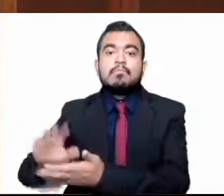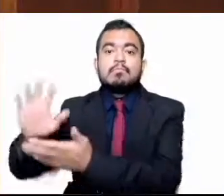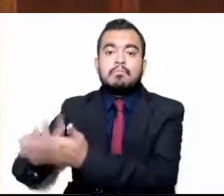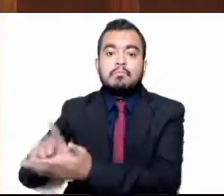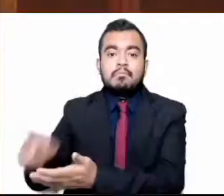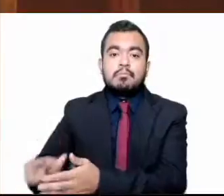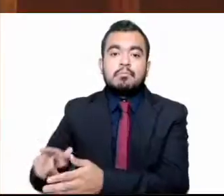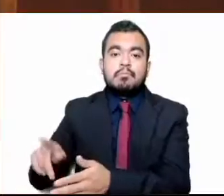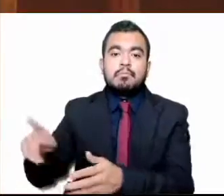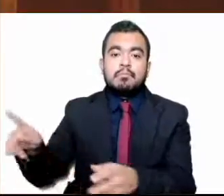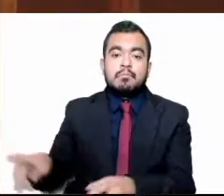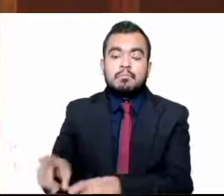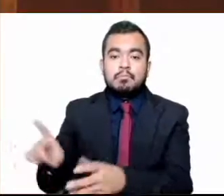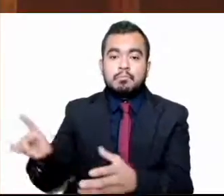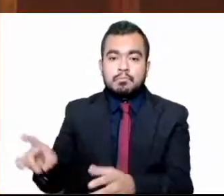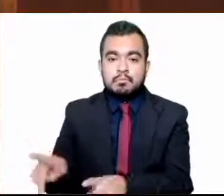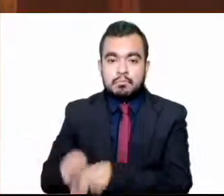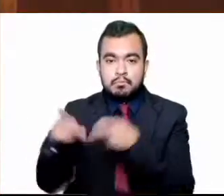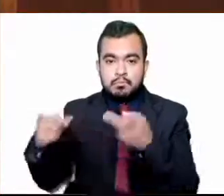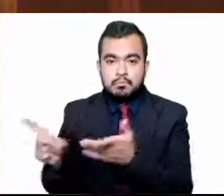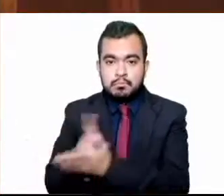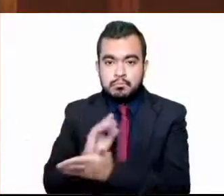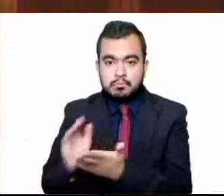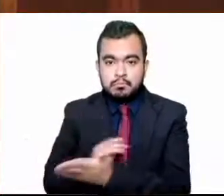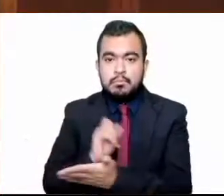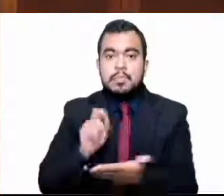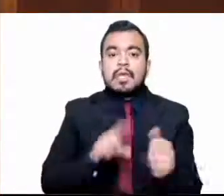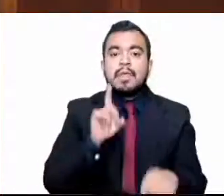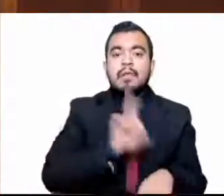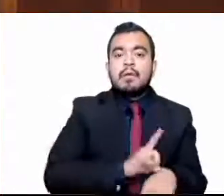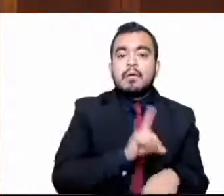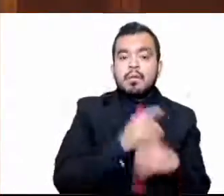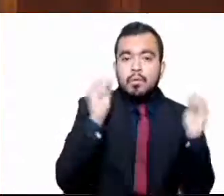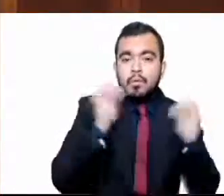Diario de Debates. Por su atención, muchas gracias. Es cuanto.